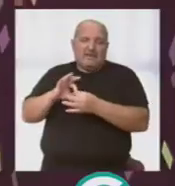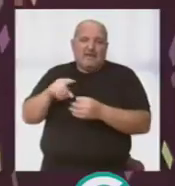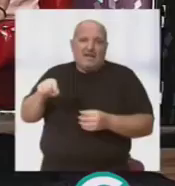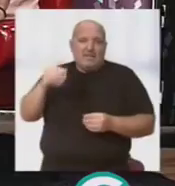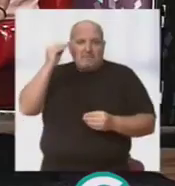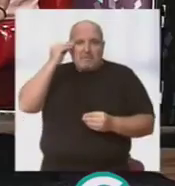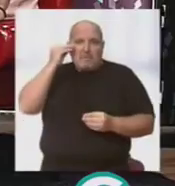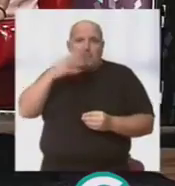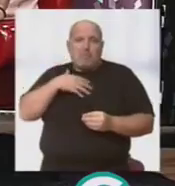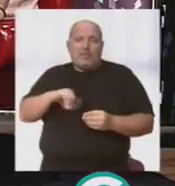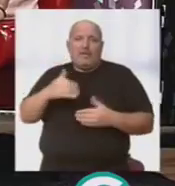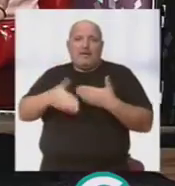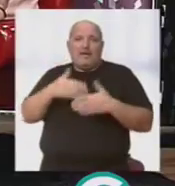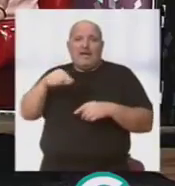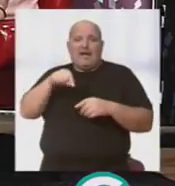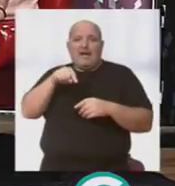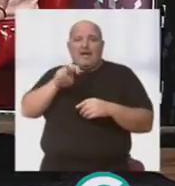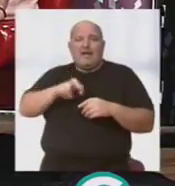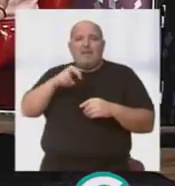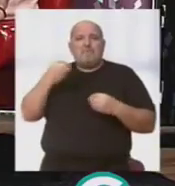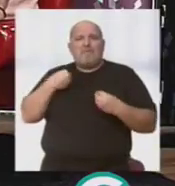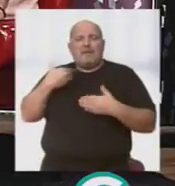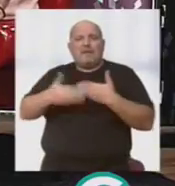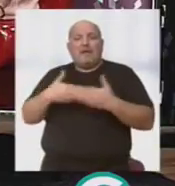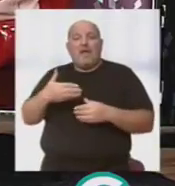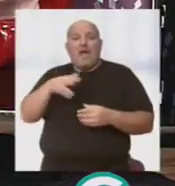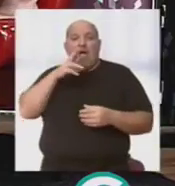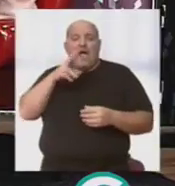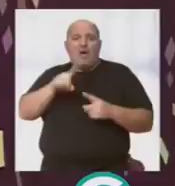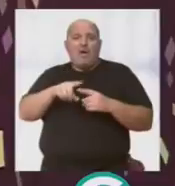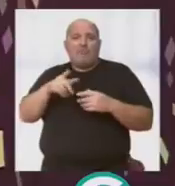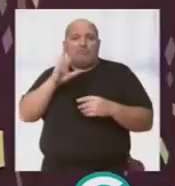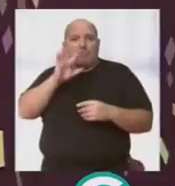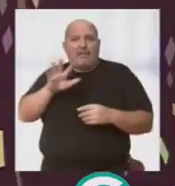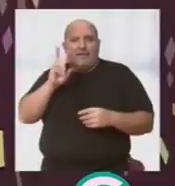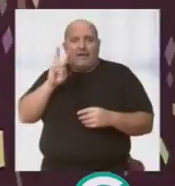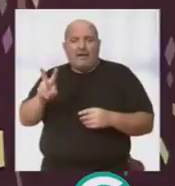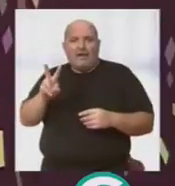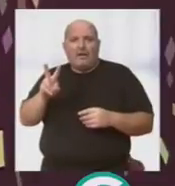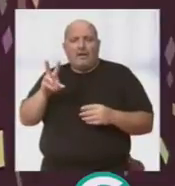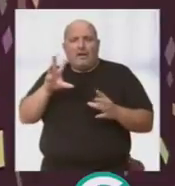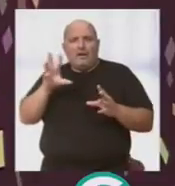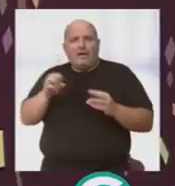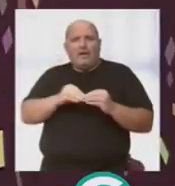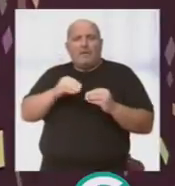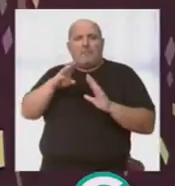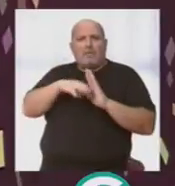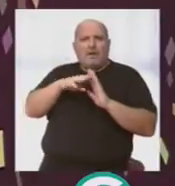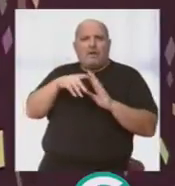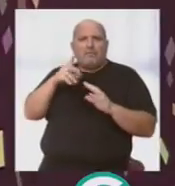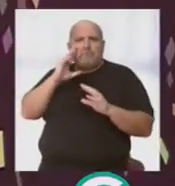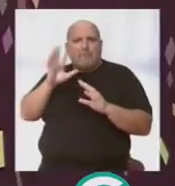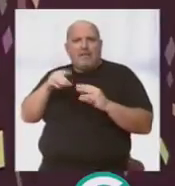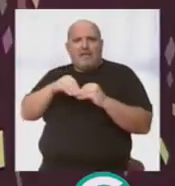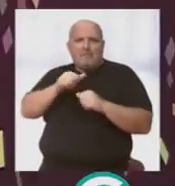memoria y que pudiera desde luego vivirlo. Y ahora pasamos, si te parece, José Luis, a desglosar la programación porque